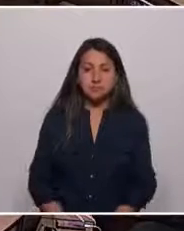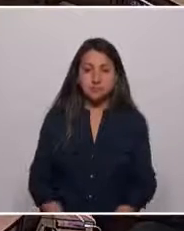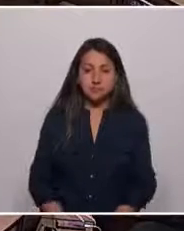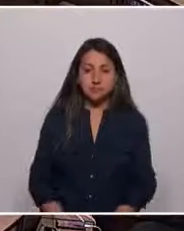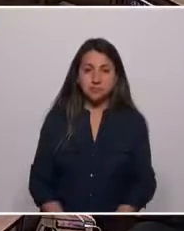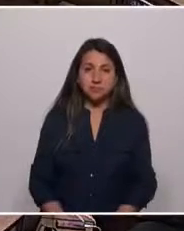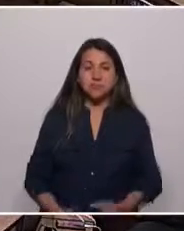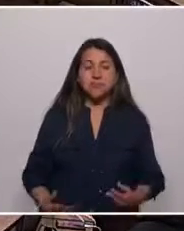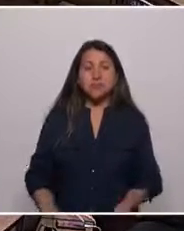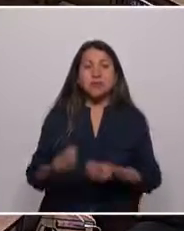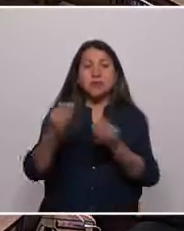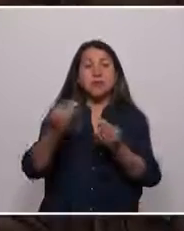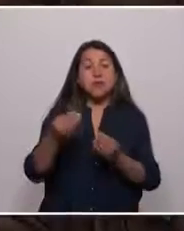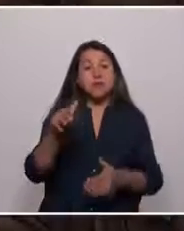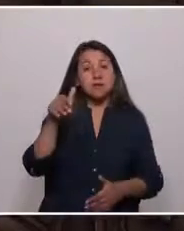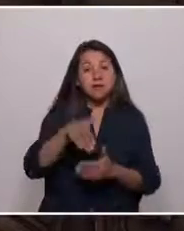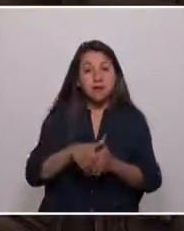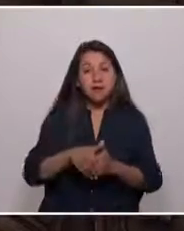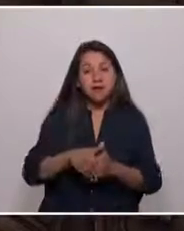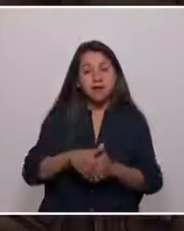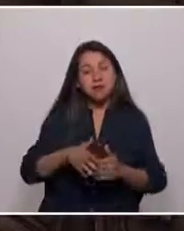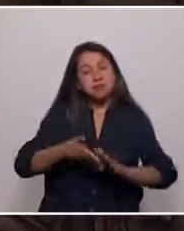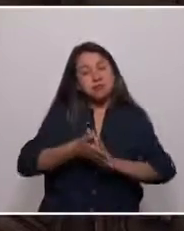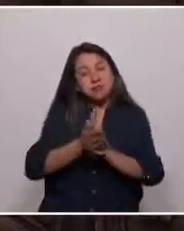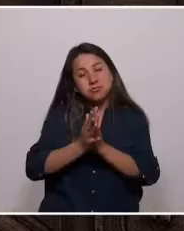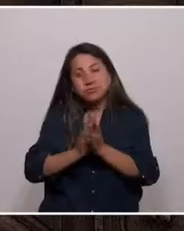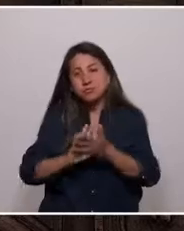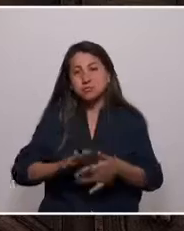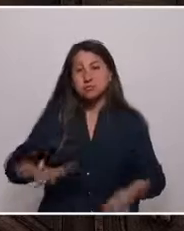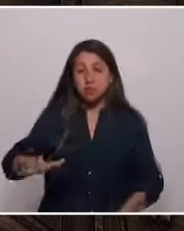Muy buenas tardes a todos y a todas.